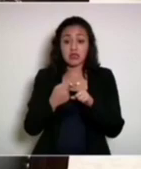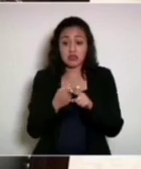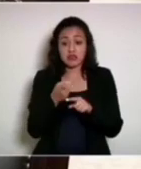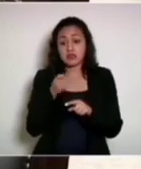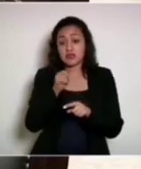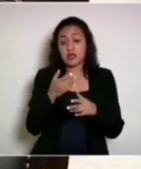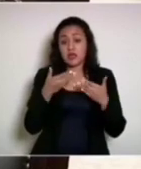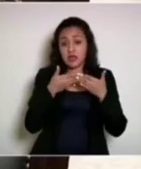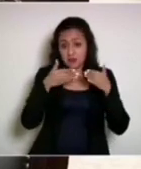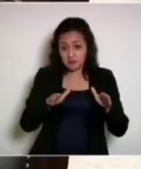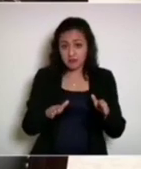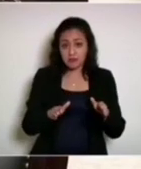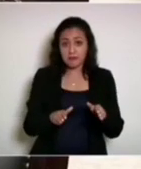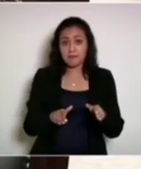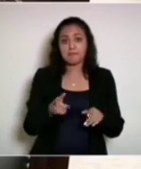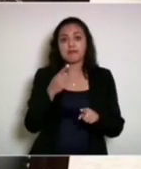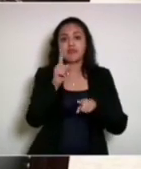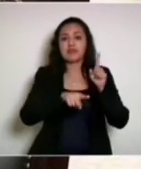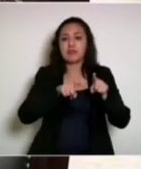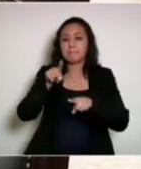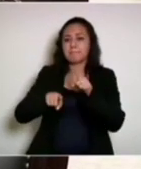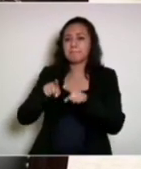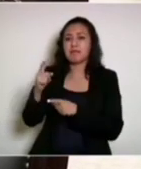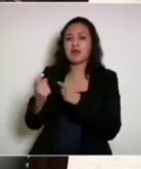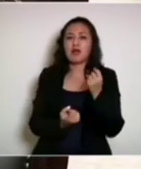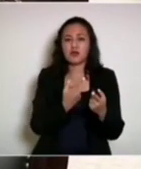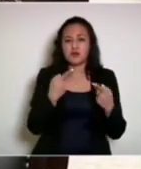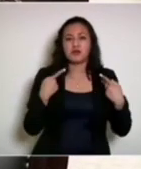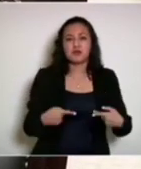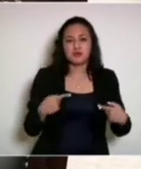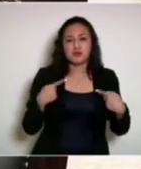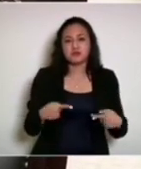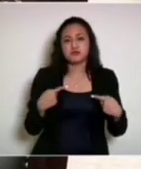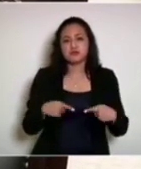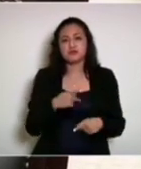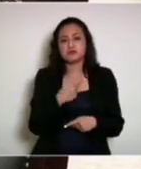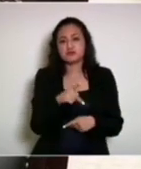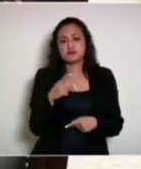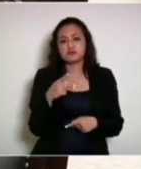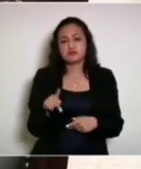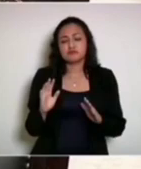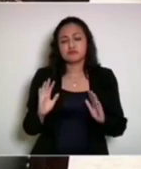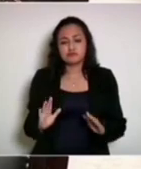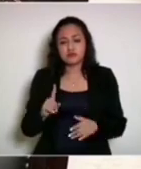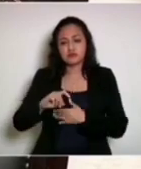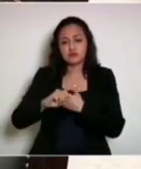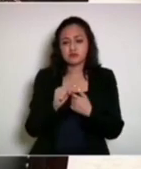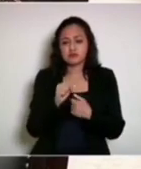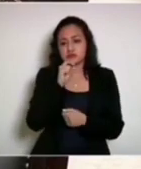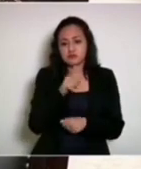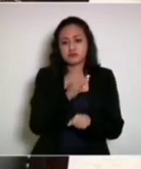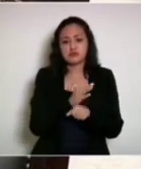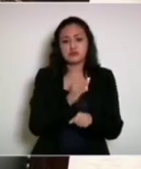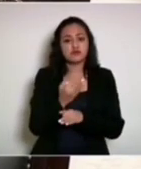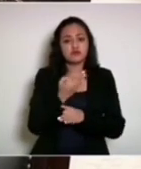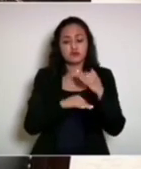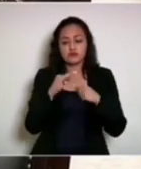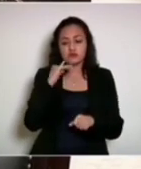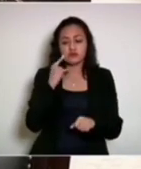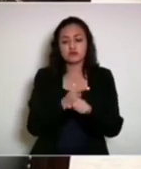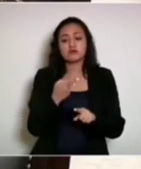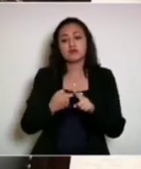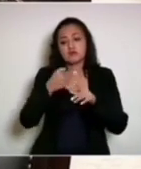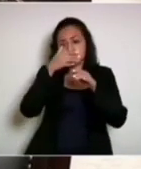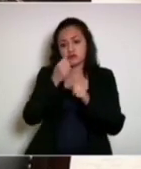dispuestos a reabrir sus puertas, pues depende en todo caso de las propias guarderías. Todas tienen la oportunidad,